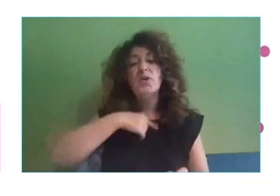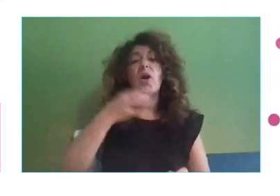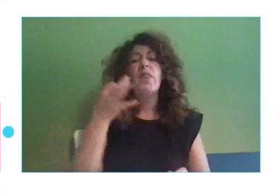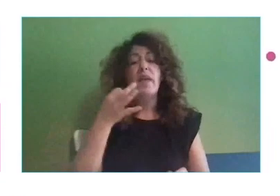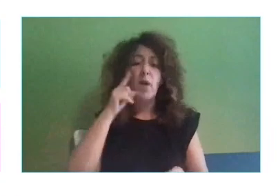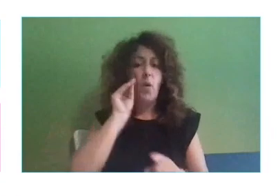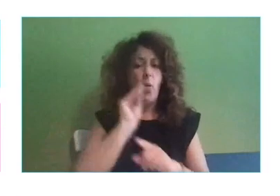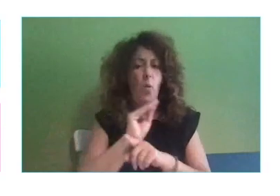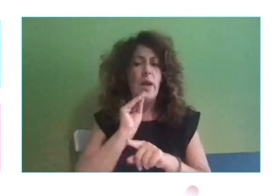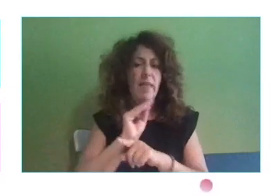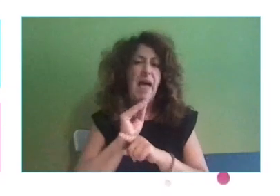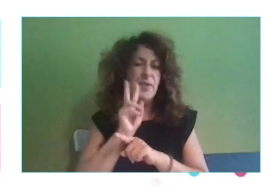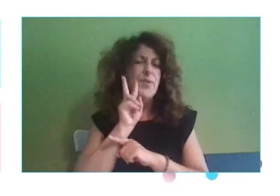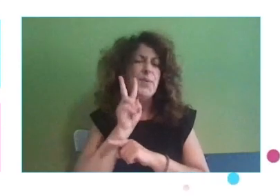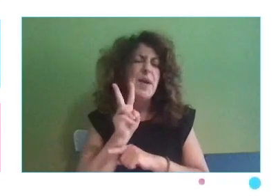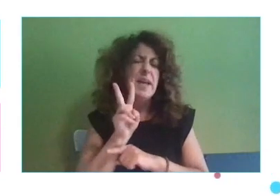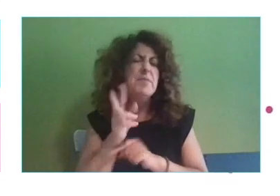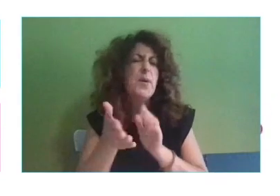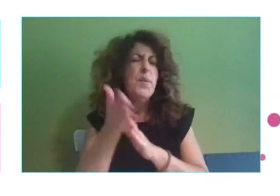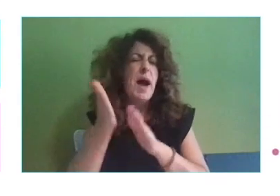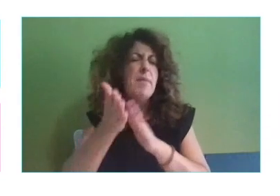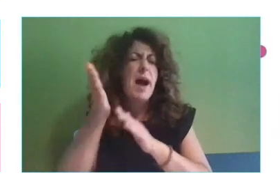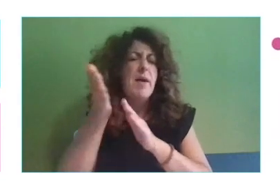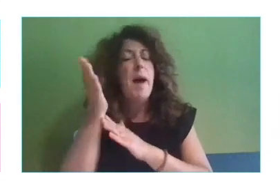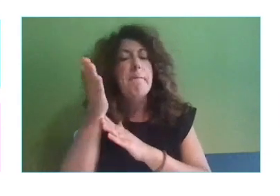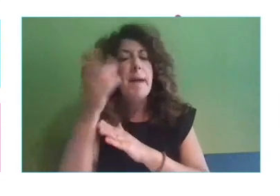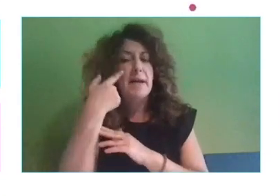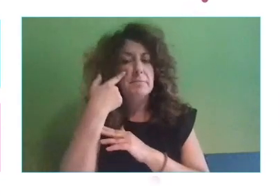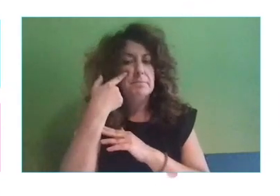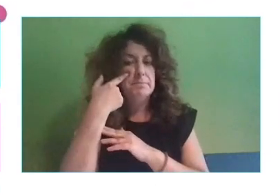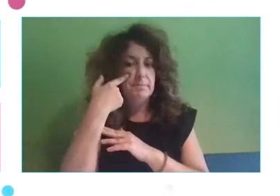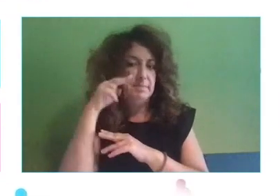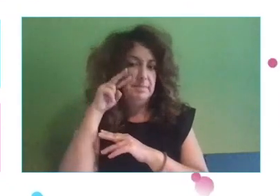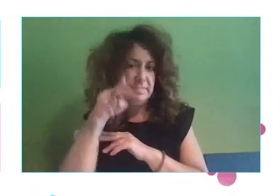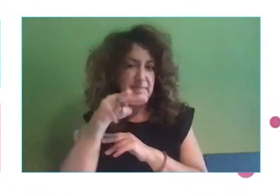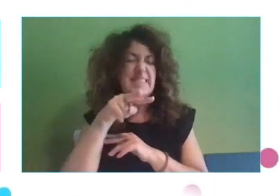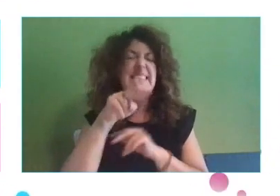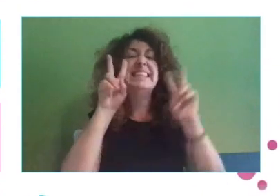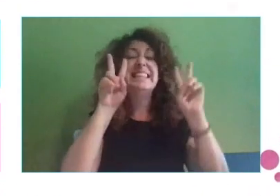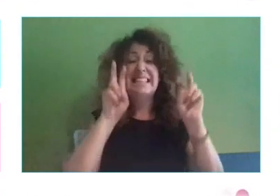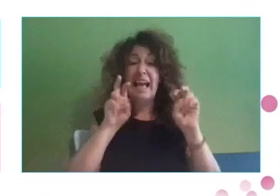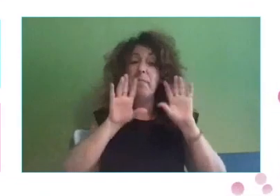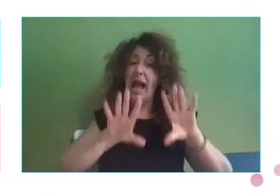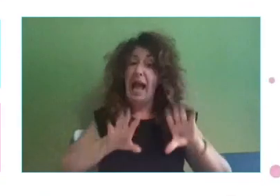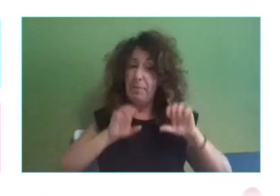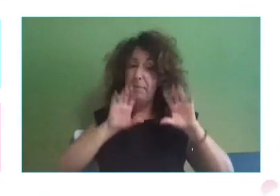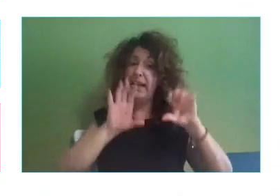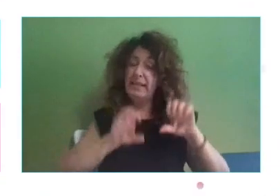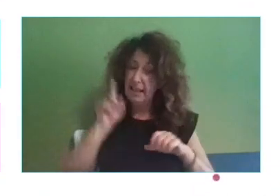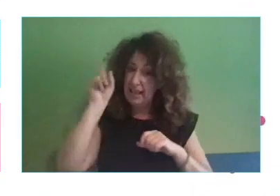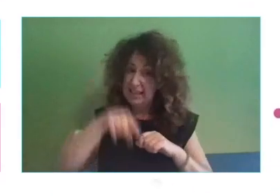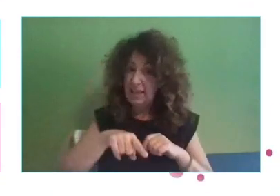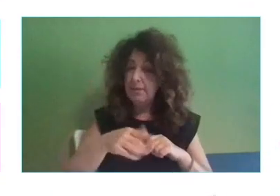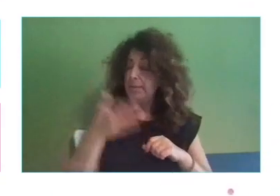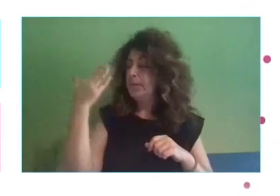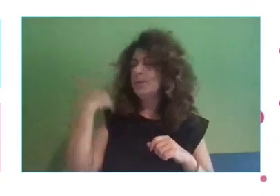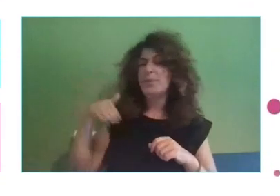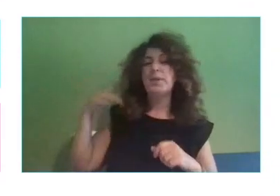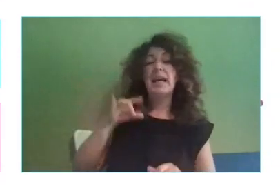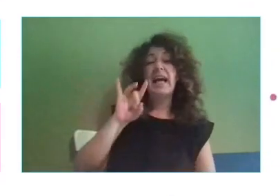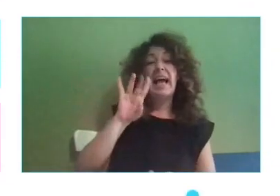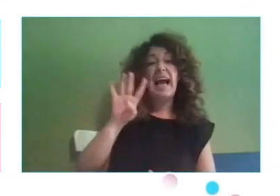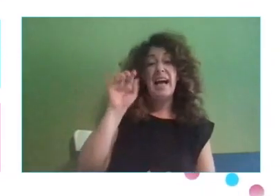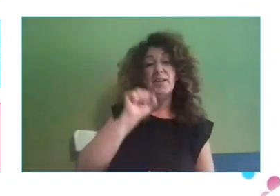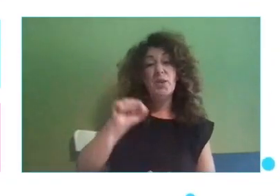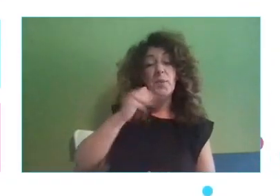atención para ver exactamente hacia dónde va. Y sobre todo también en temas de aprendizaje. Por cierto, yo me retotraigo, ¿no? Hace 14 años mi proyecto fin de carrera iba de esto,